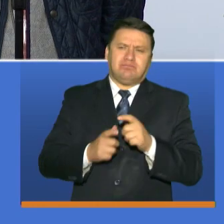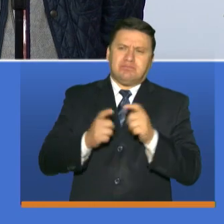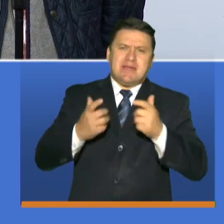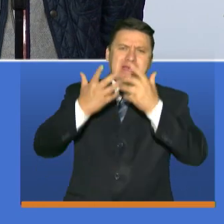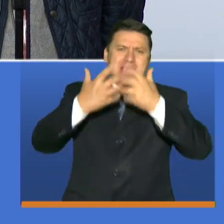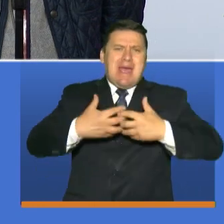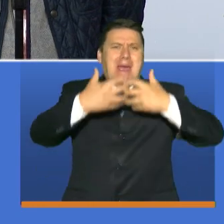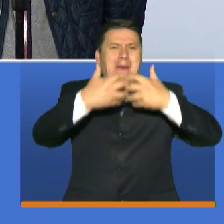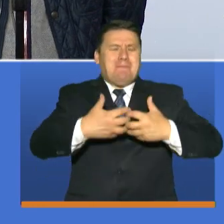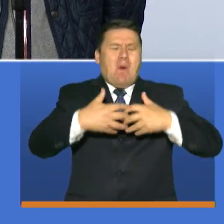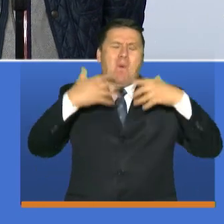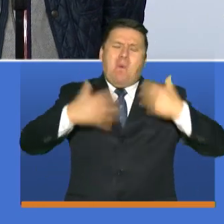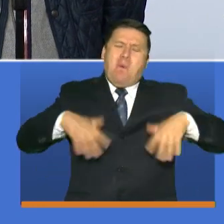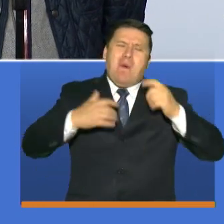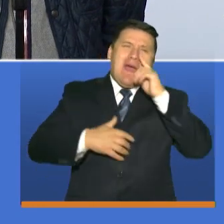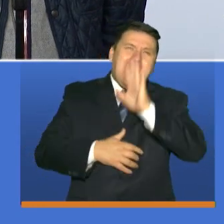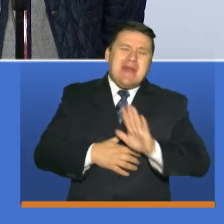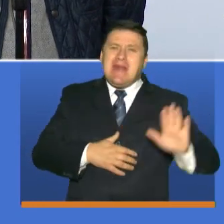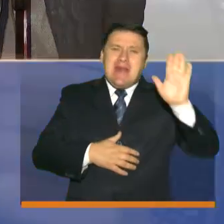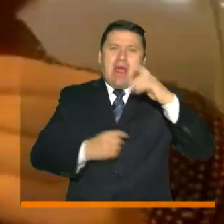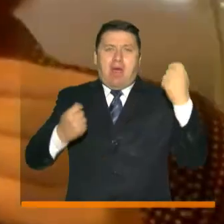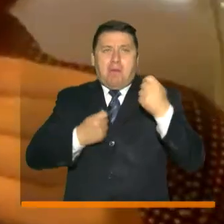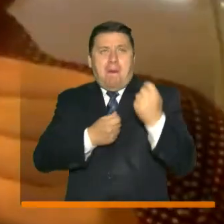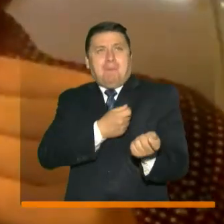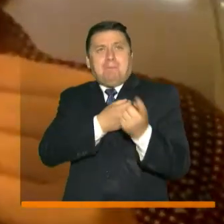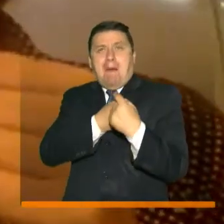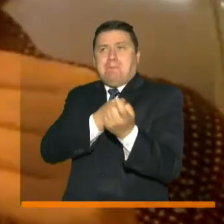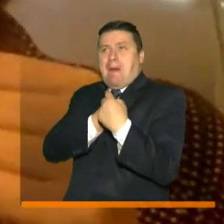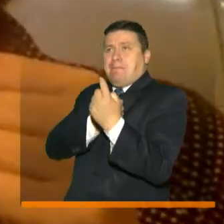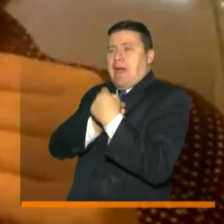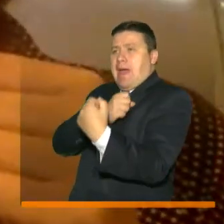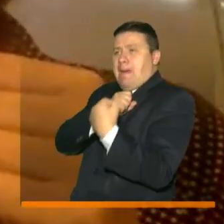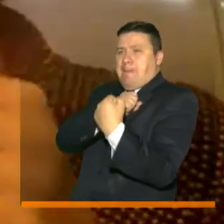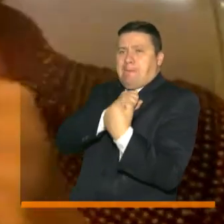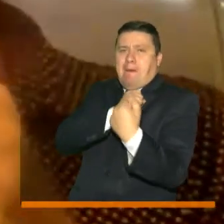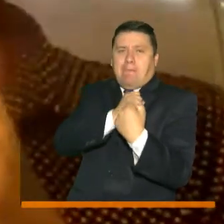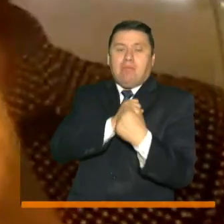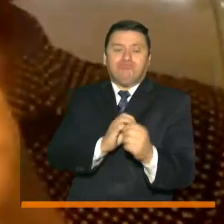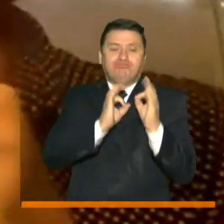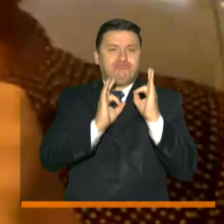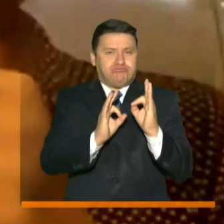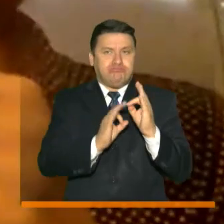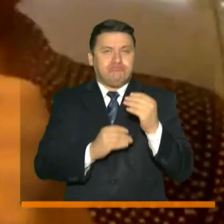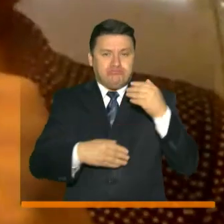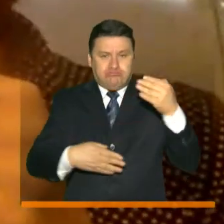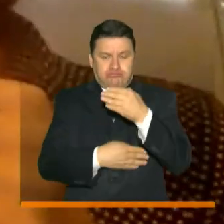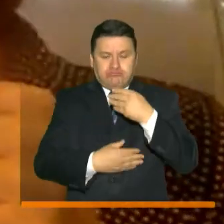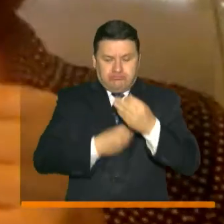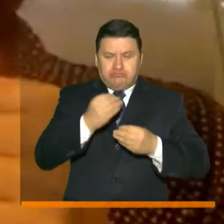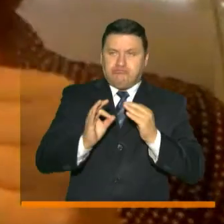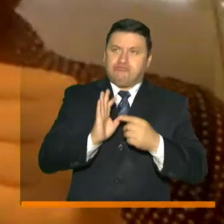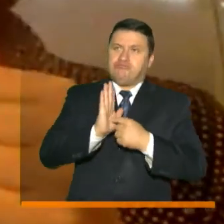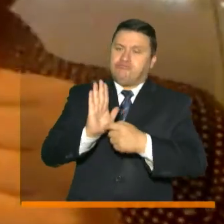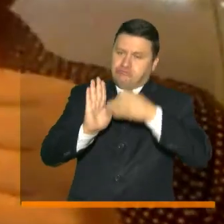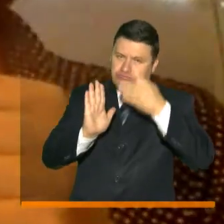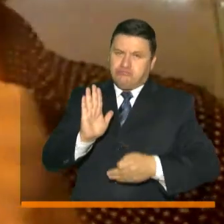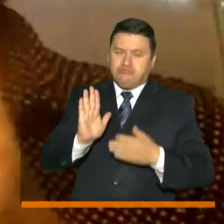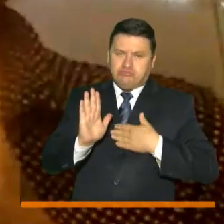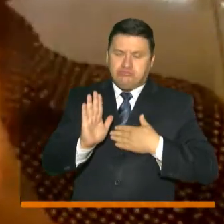compañías que hacen parte de esta campaña, pues lo que tienen la garantía y la seguridad es que estamos